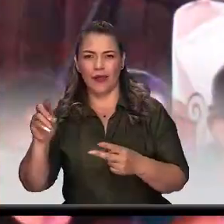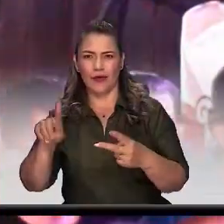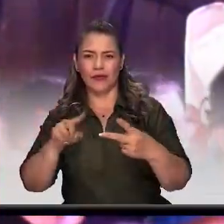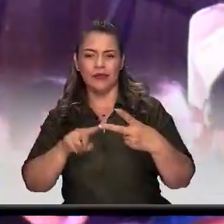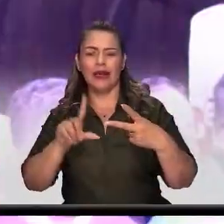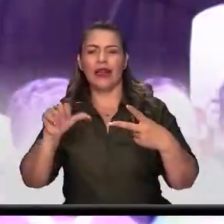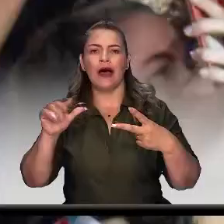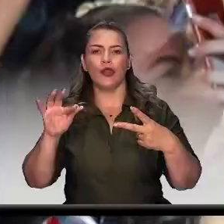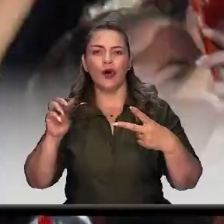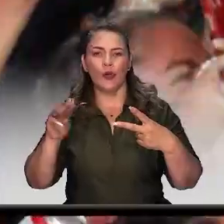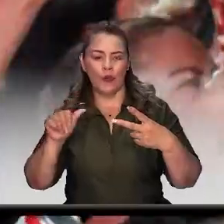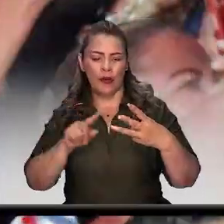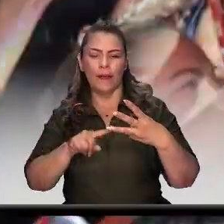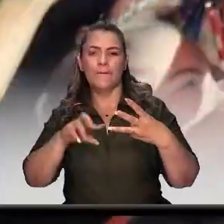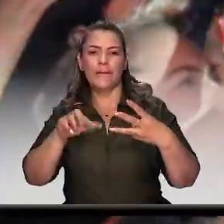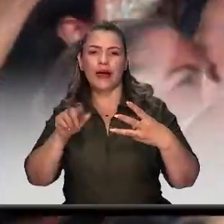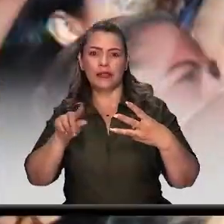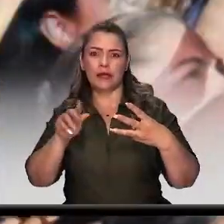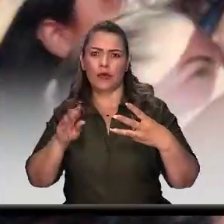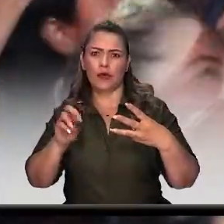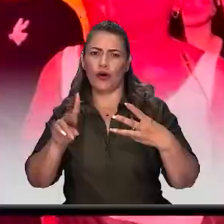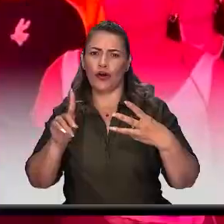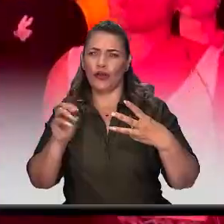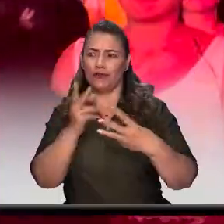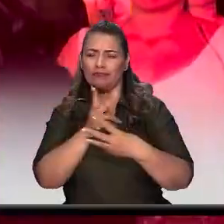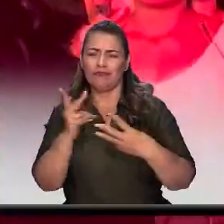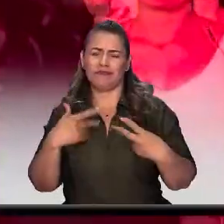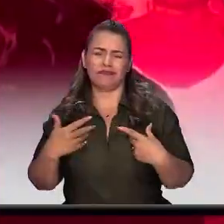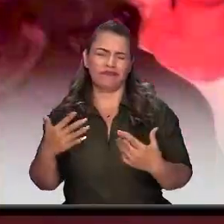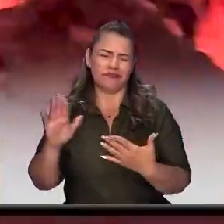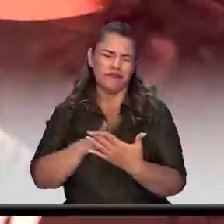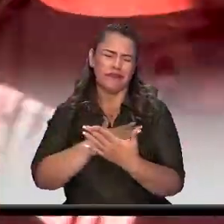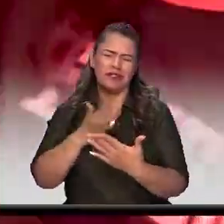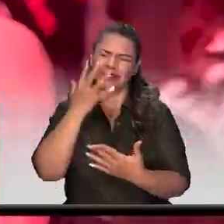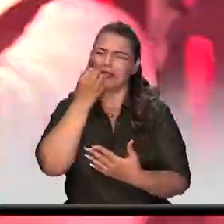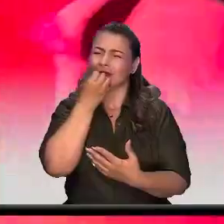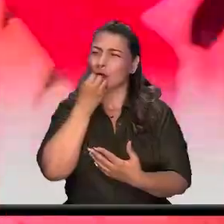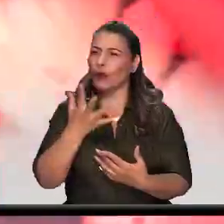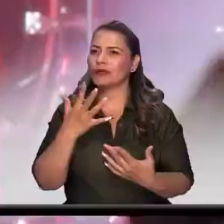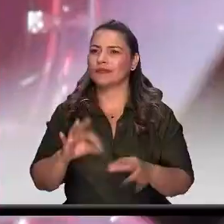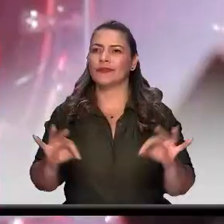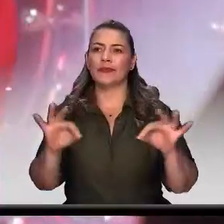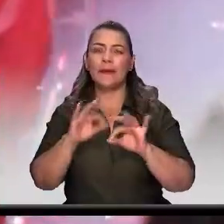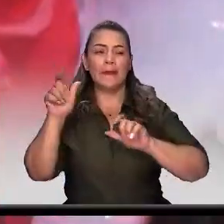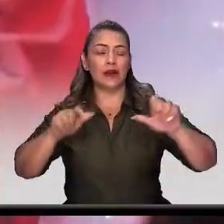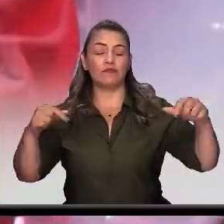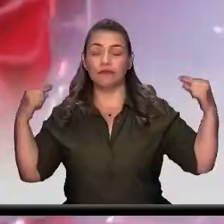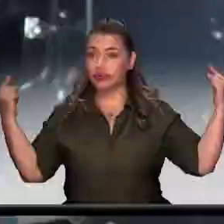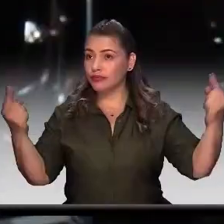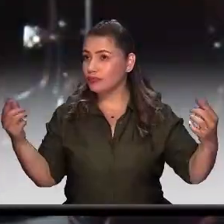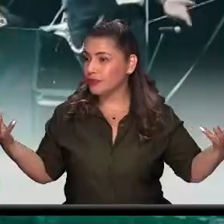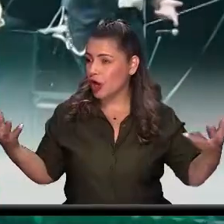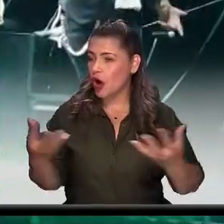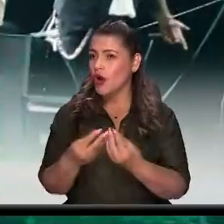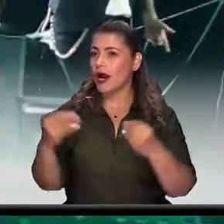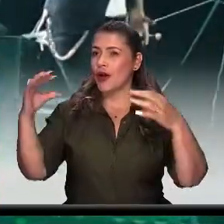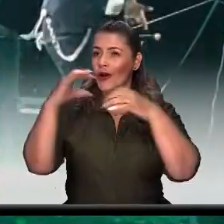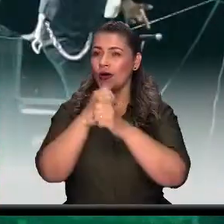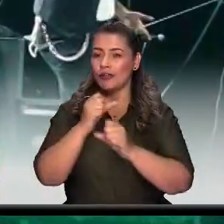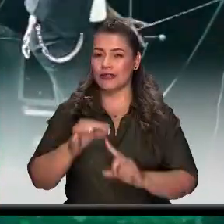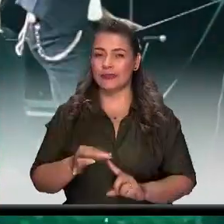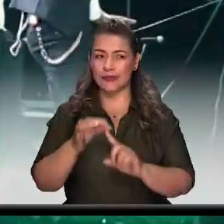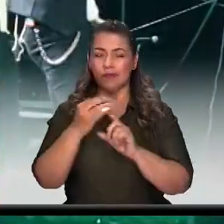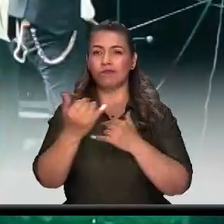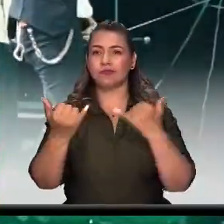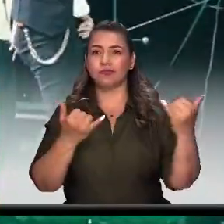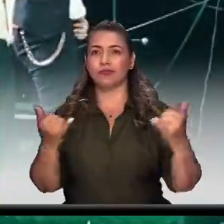regalaron presentaciones inolvidables que hicieron cantar y bailar a miles de personas en una noche mágica que sería el abrebocas